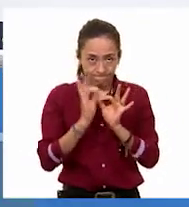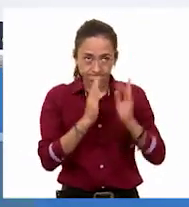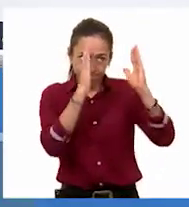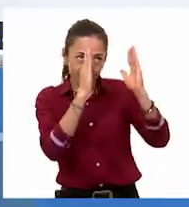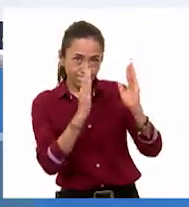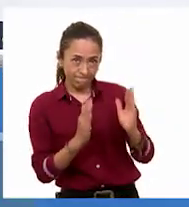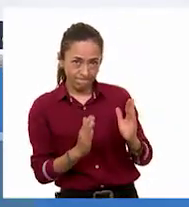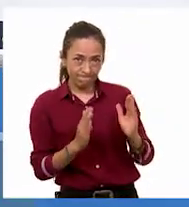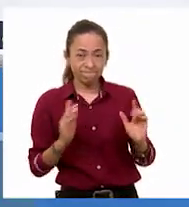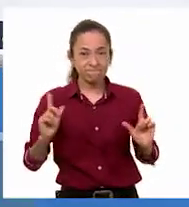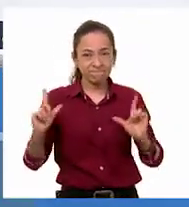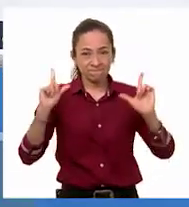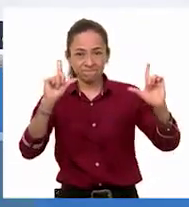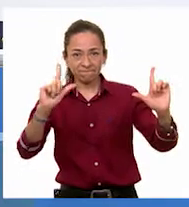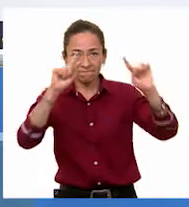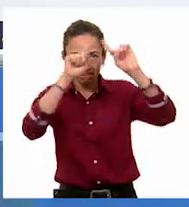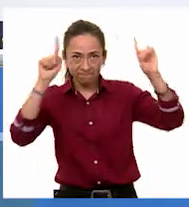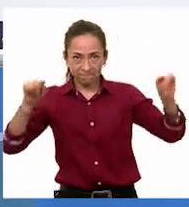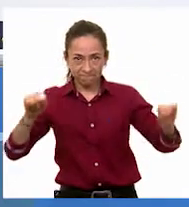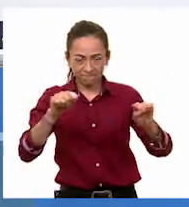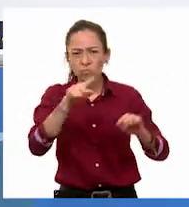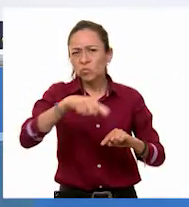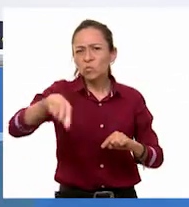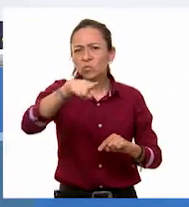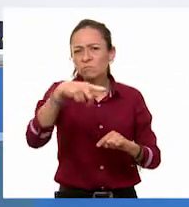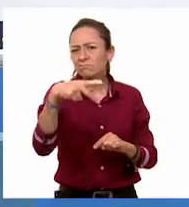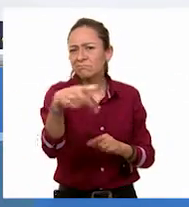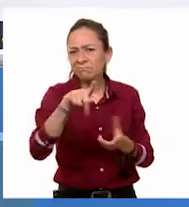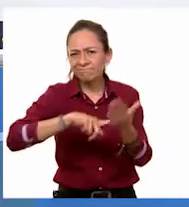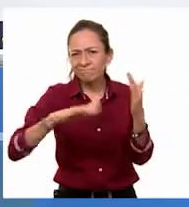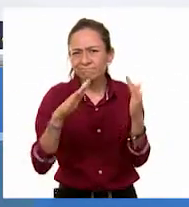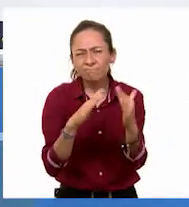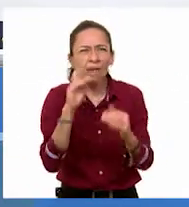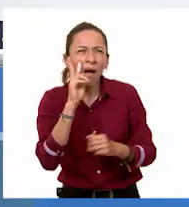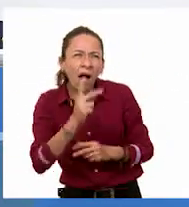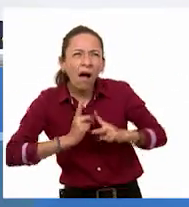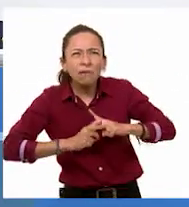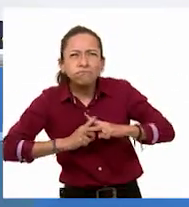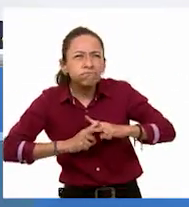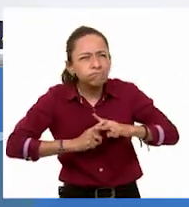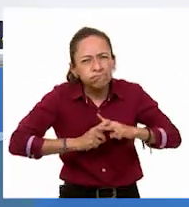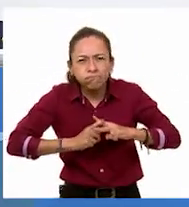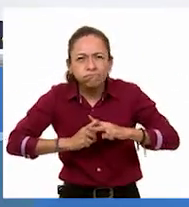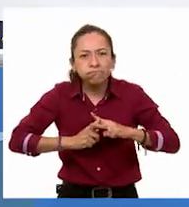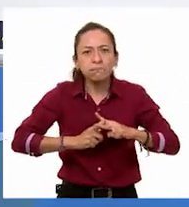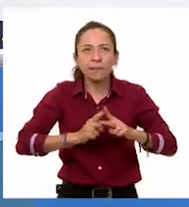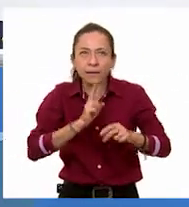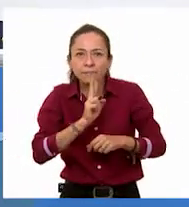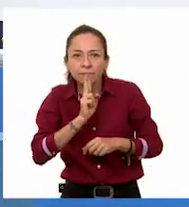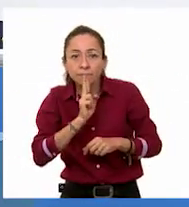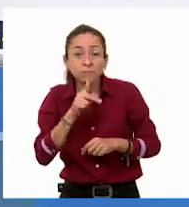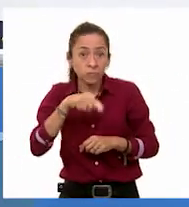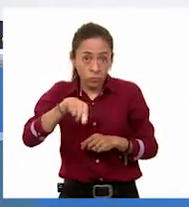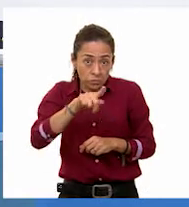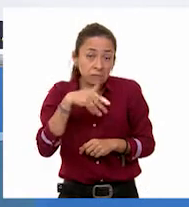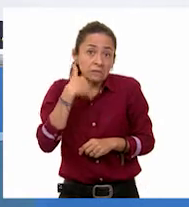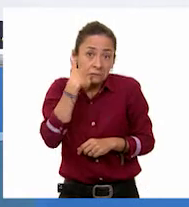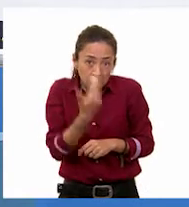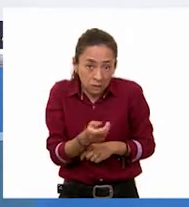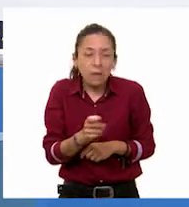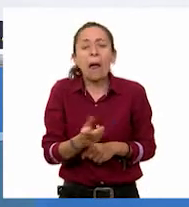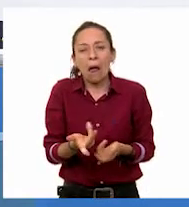En el pizarrón y en casa también vayan resolviendo ese ejercicio de porcentajes. Si es necesario, realicen una tabla. Para